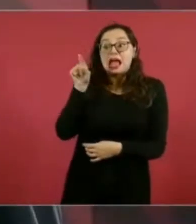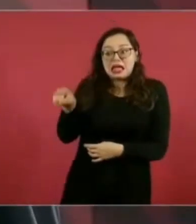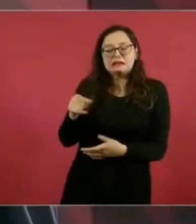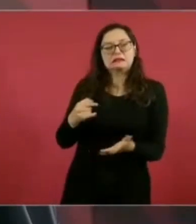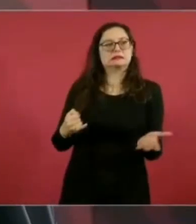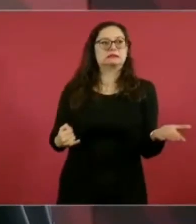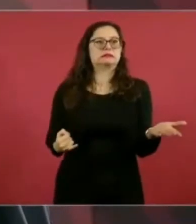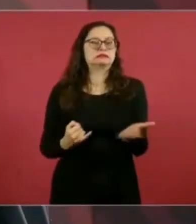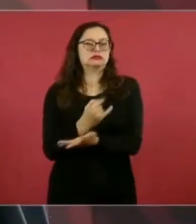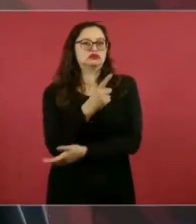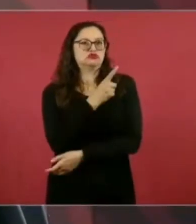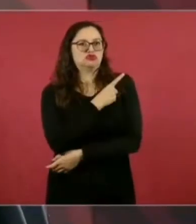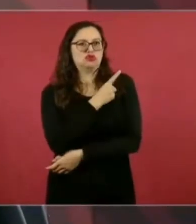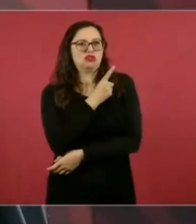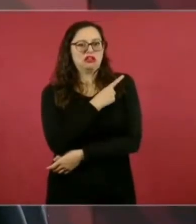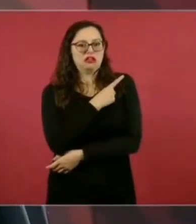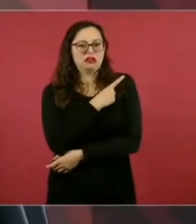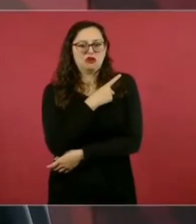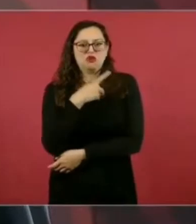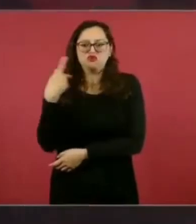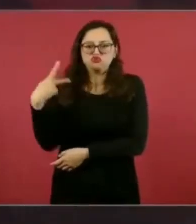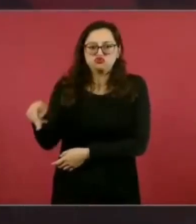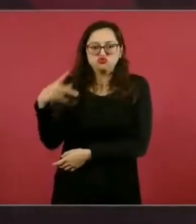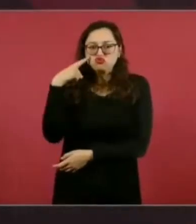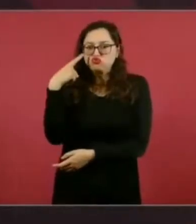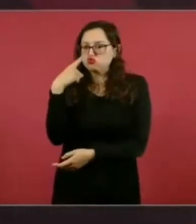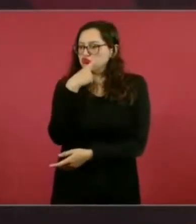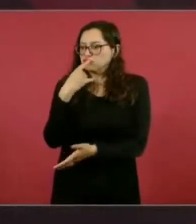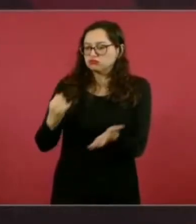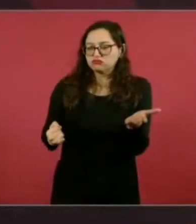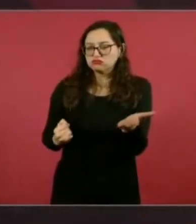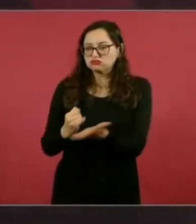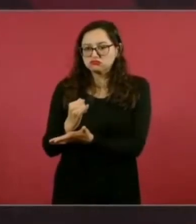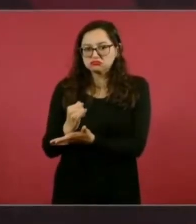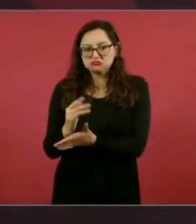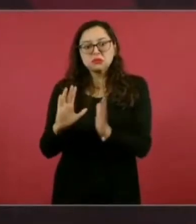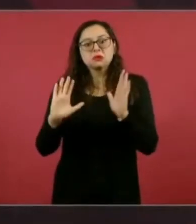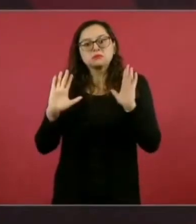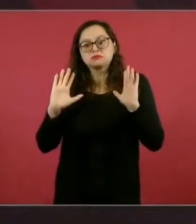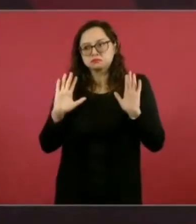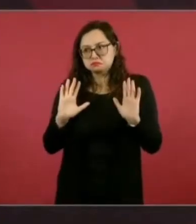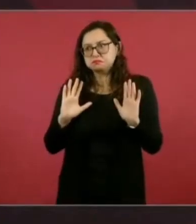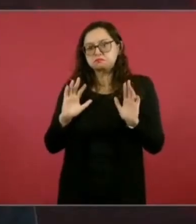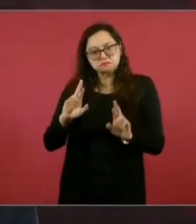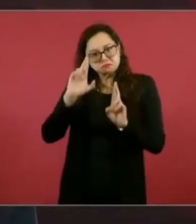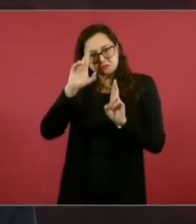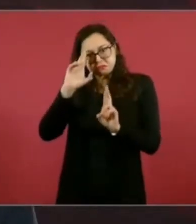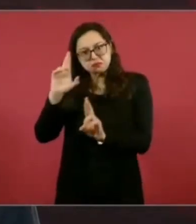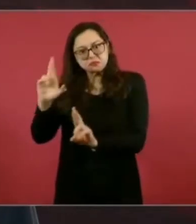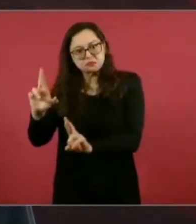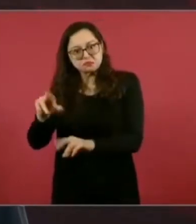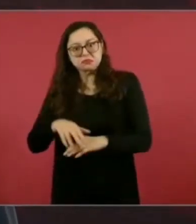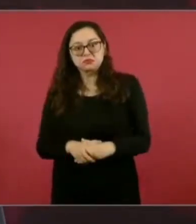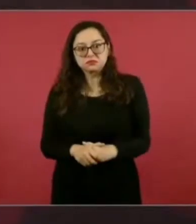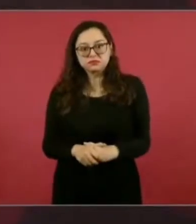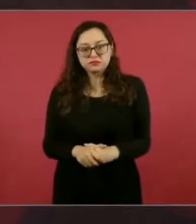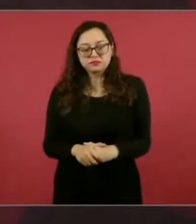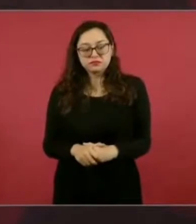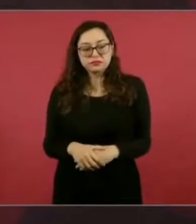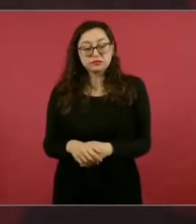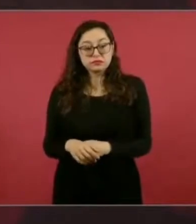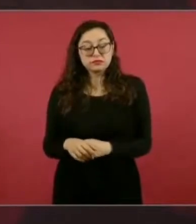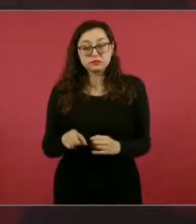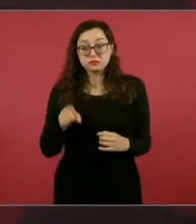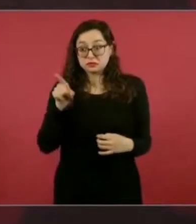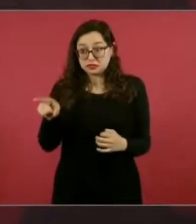presidenta electa. Y yo, cuando supe de